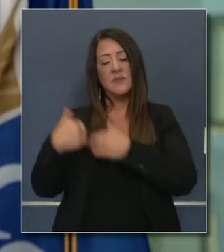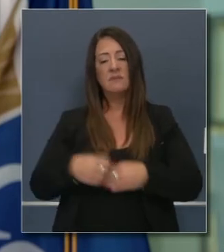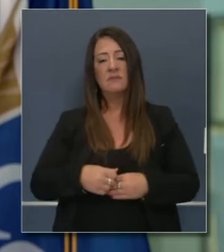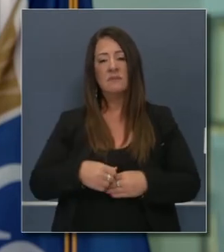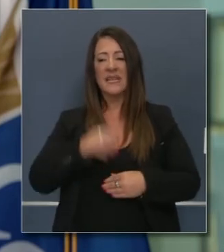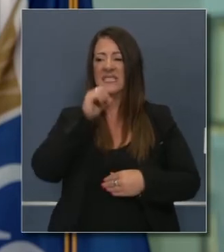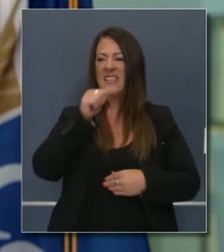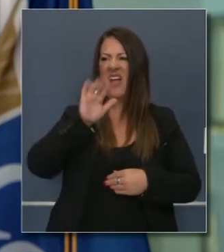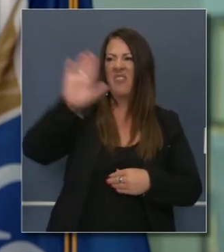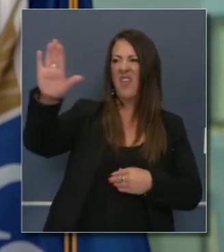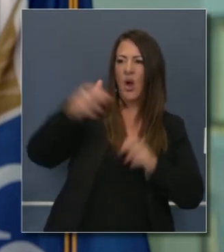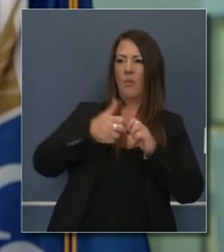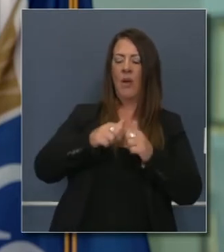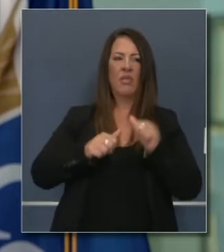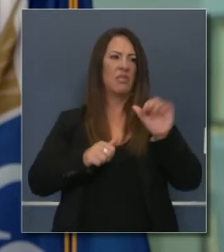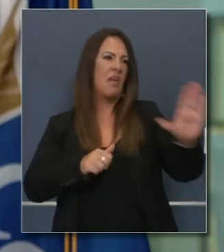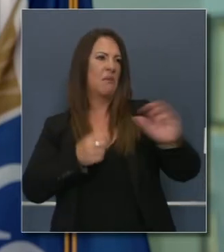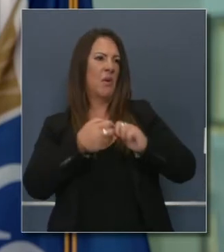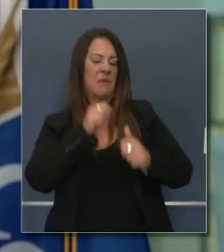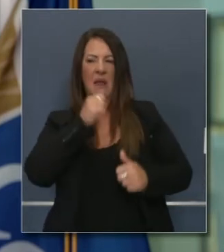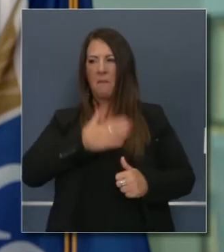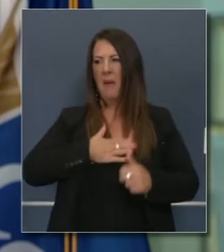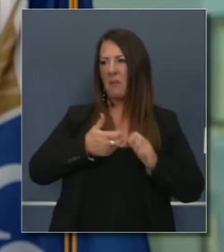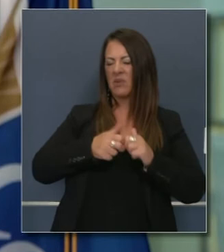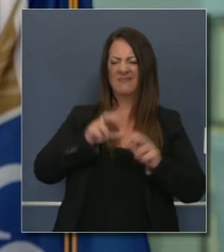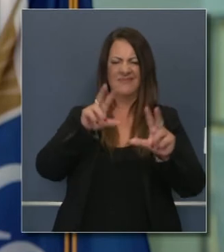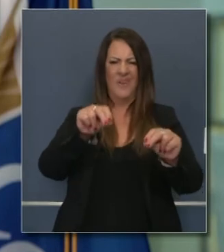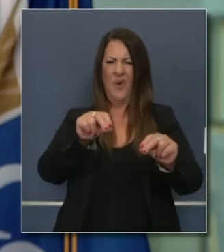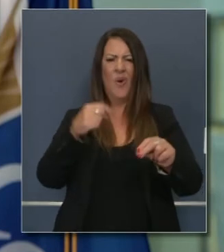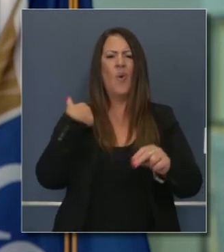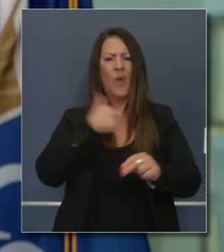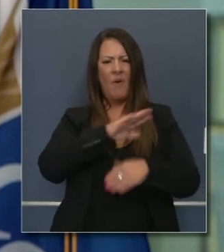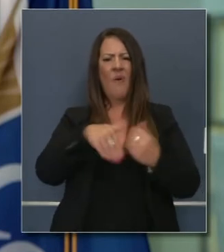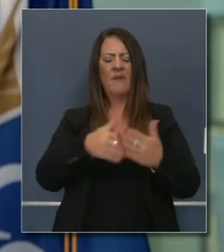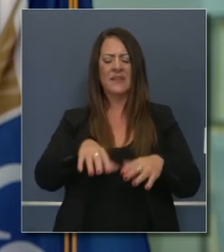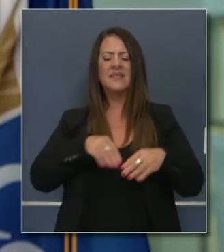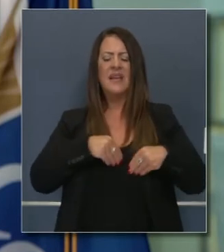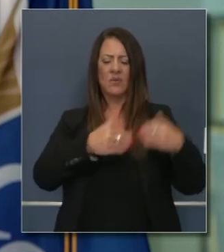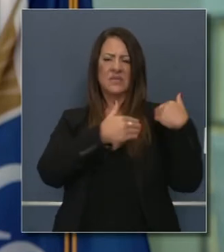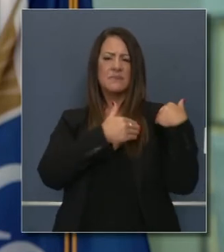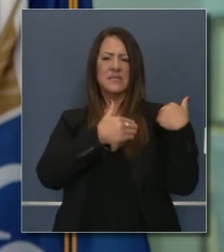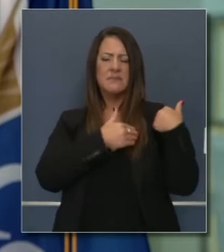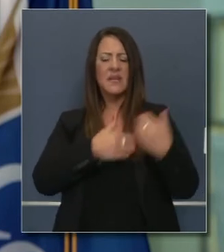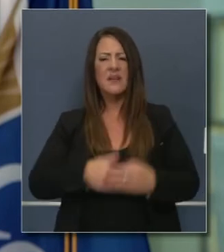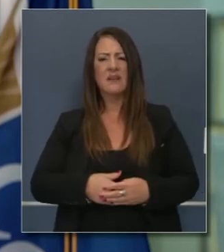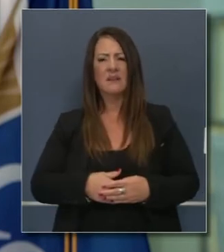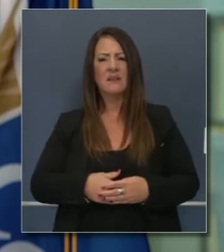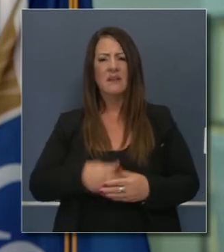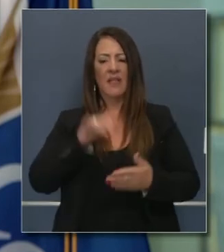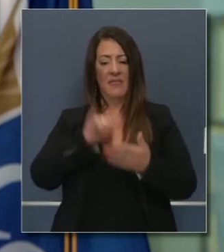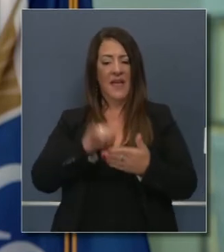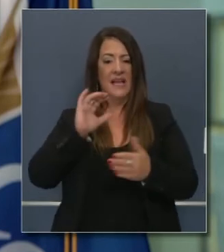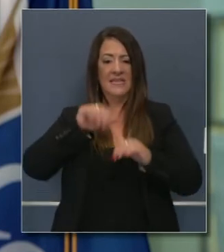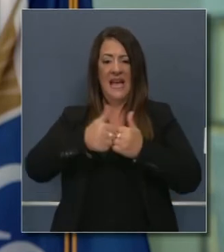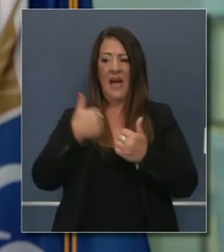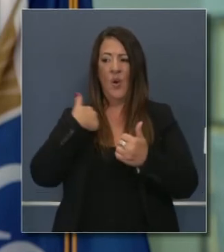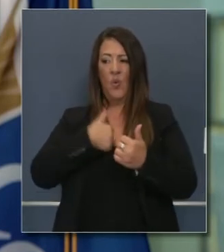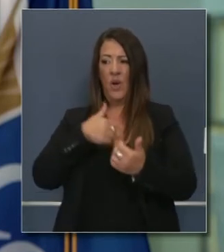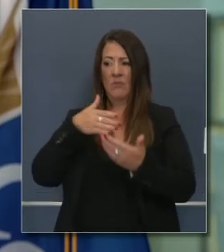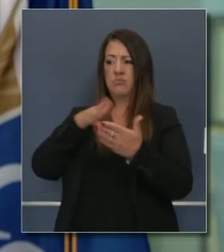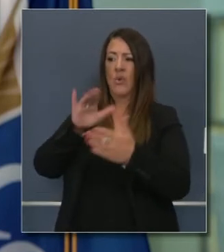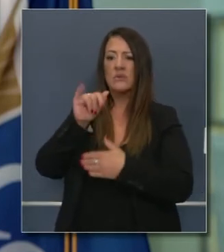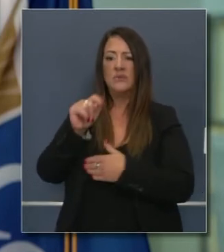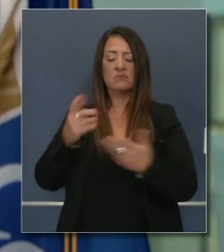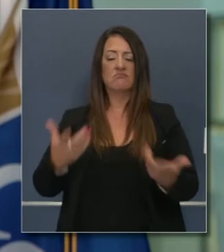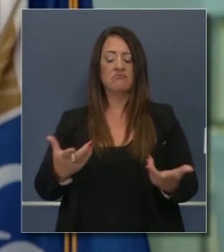No pueden decir, esto es problema de otra persona o de otro estado o de otro condado o de otra ciudad. Tomaremos la responsabilidad y tenemos un papel y